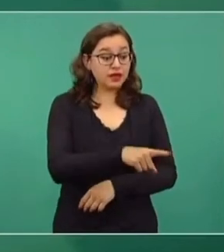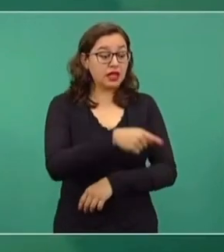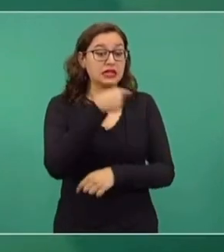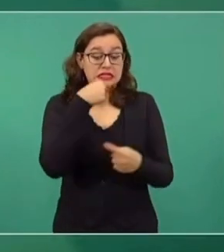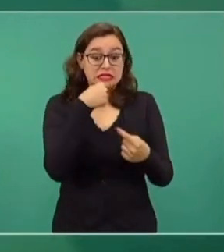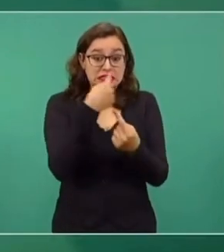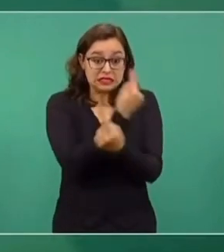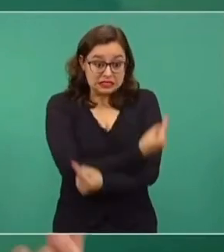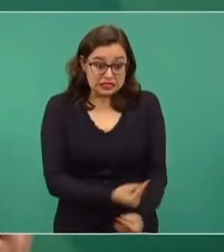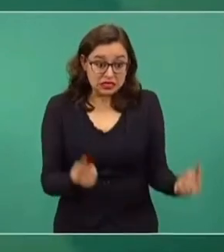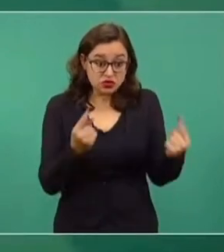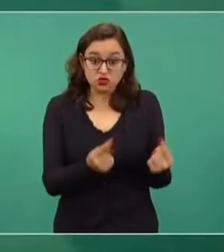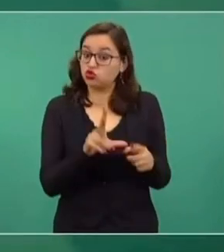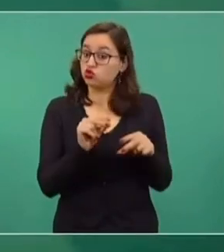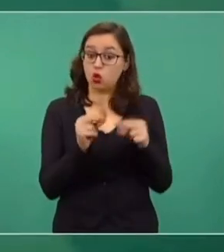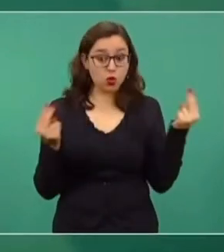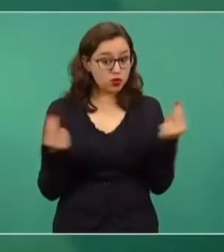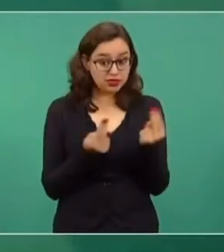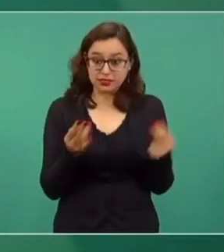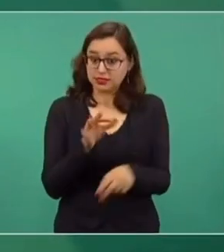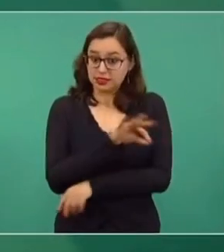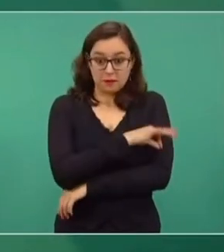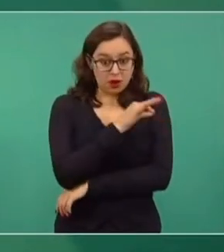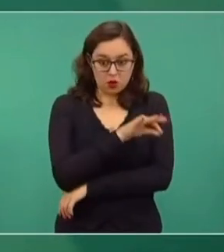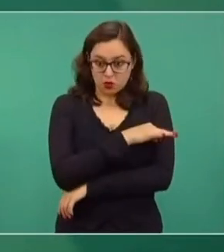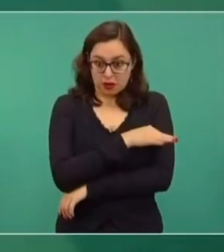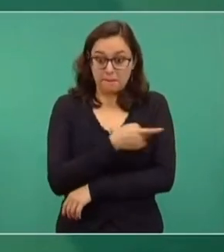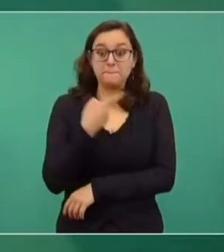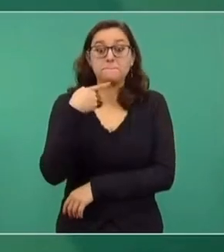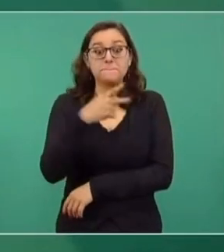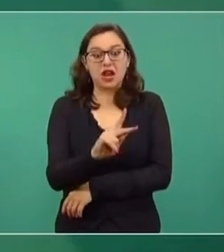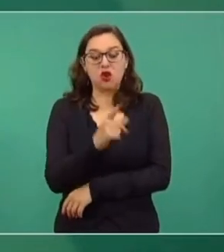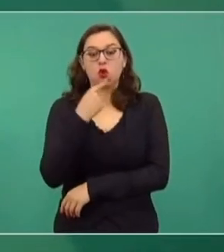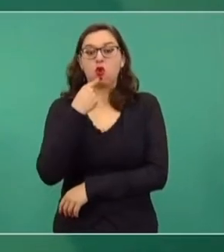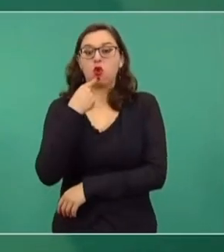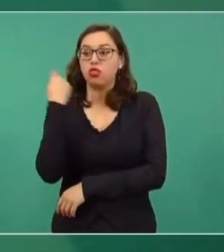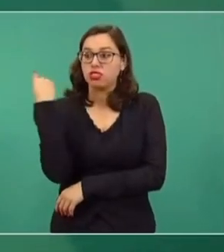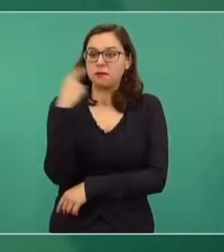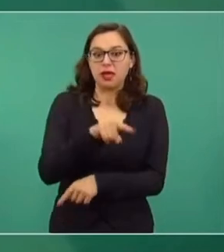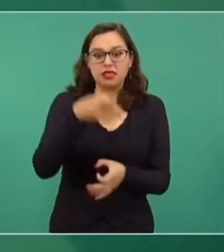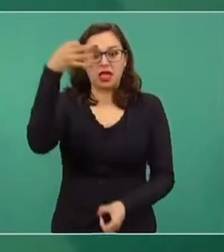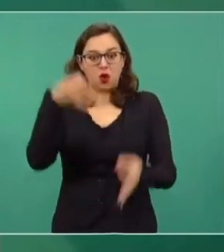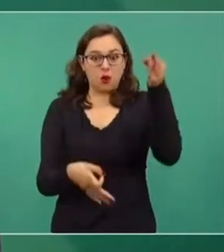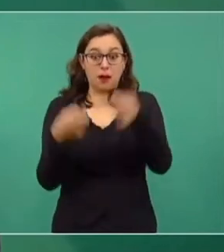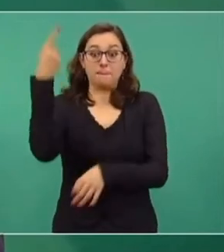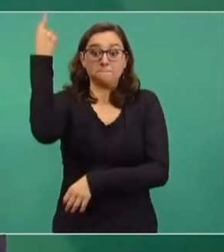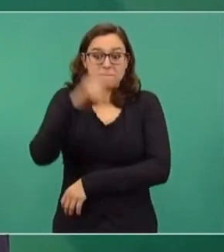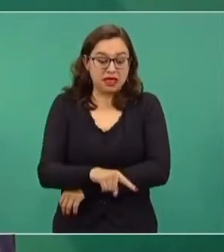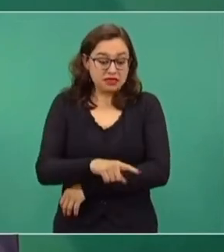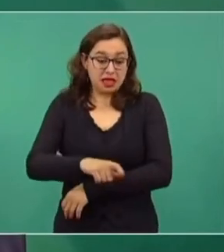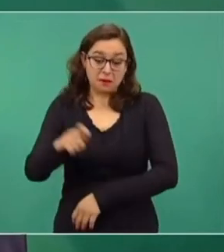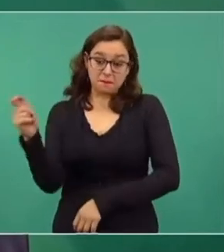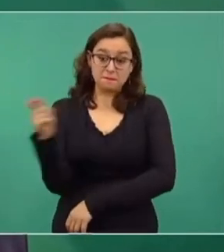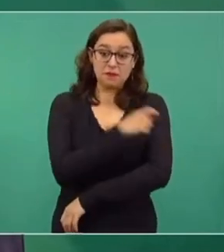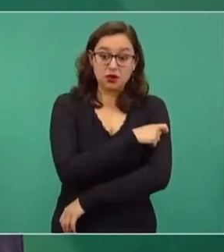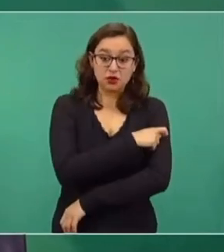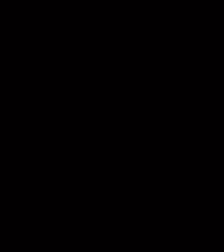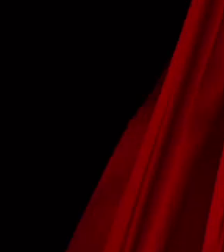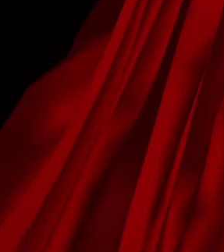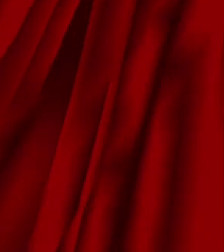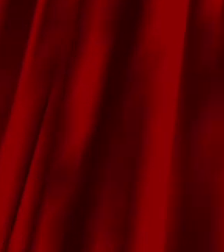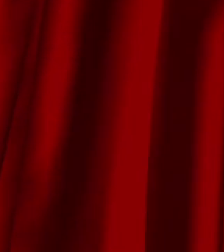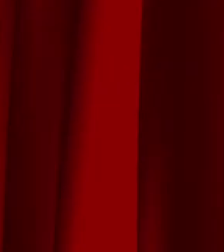le está privando, por lo menos temporalmente, de la vacuna a una persona adulta que puede tener un riesgo mayor.